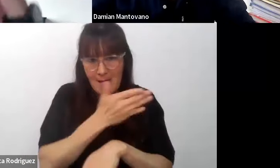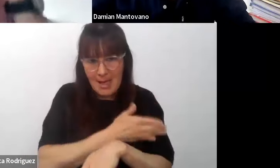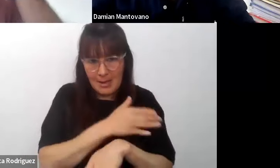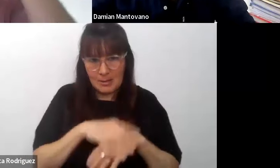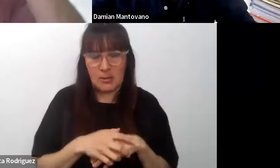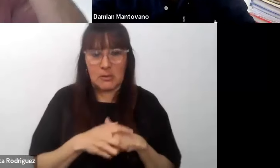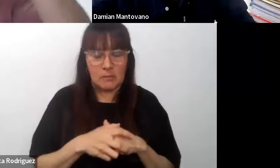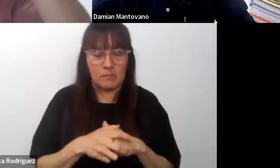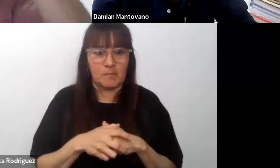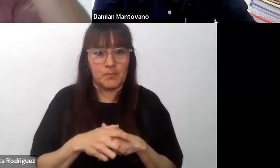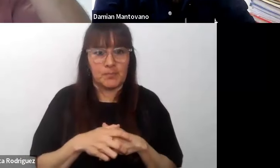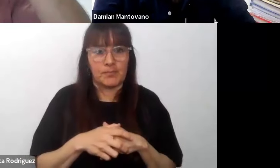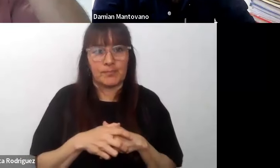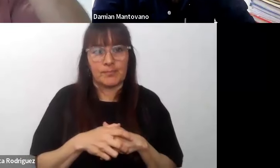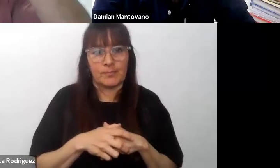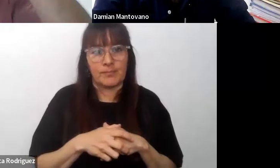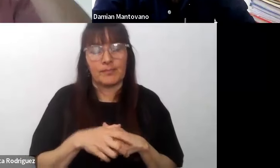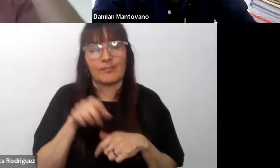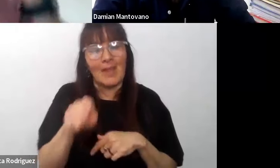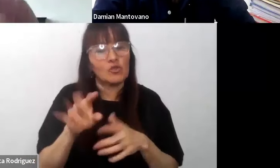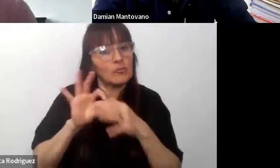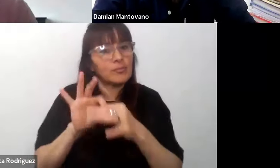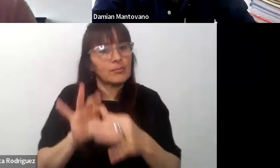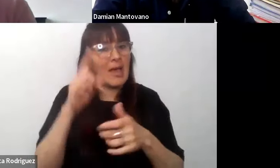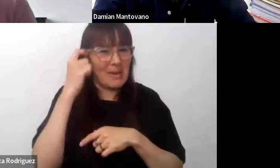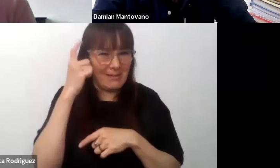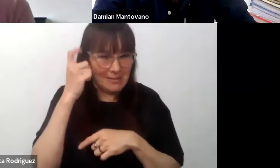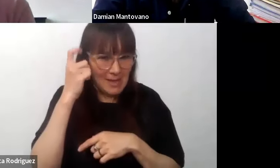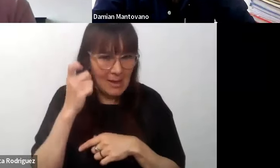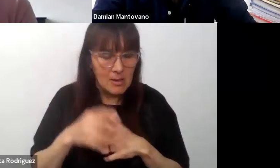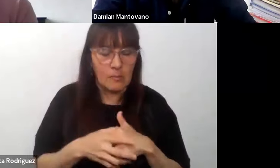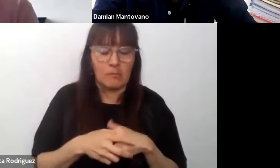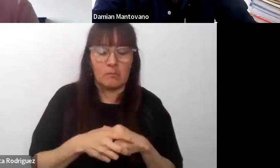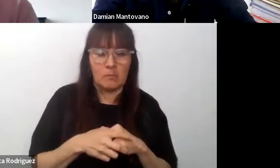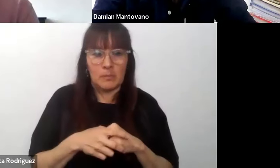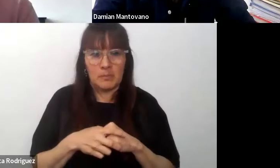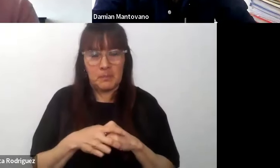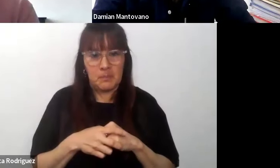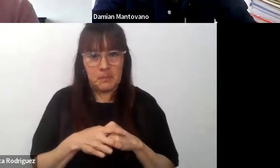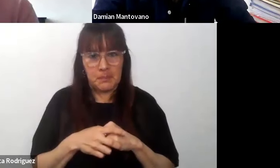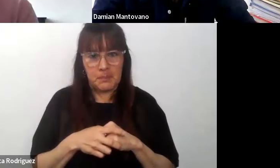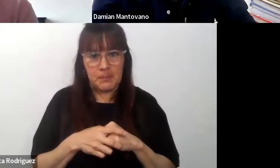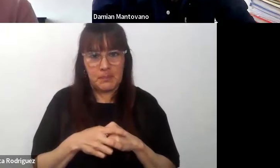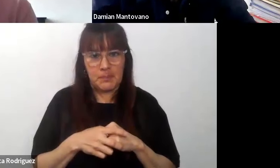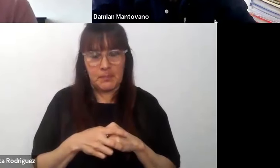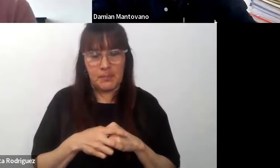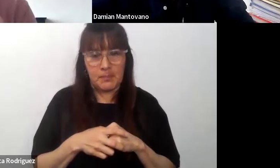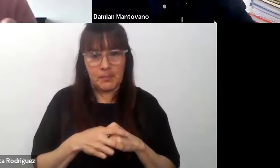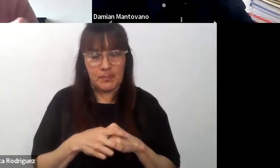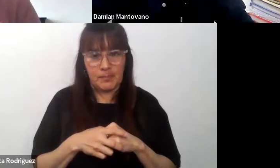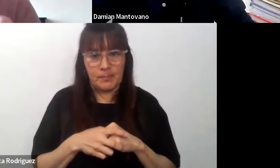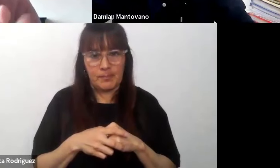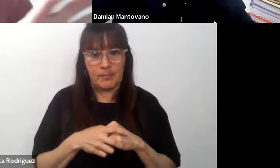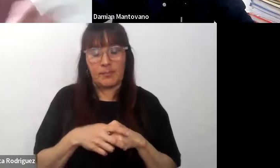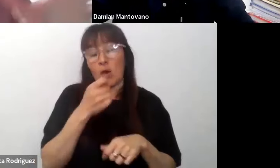concepción universal del aprendizaje es decir lo que se desarrolló en